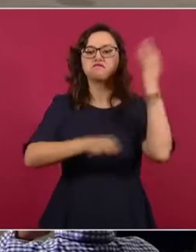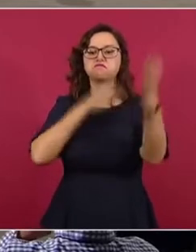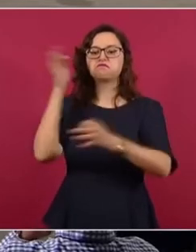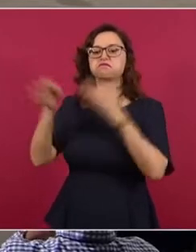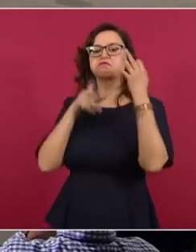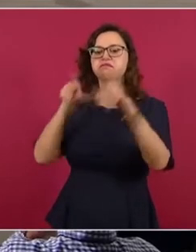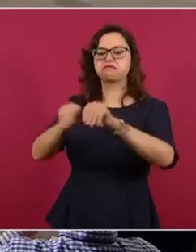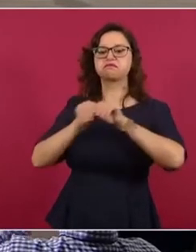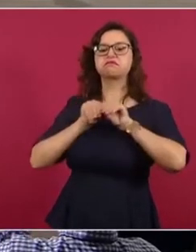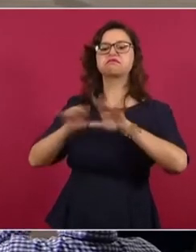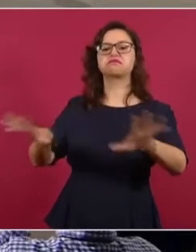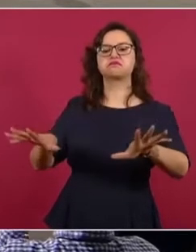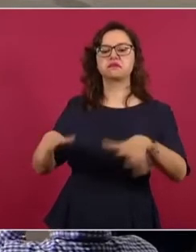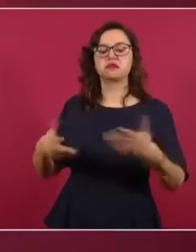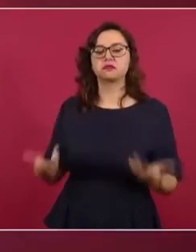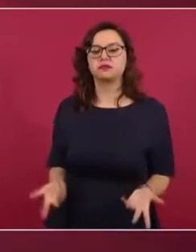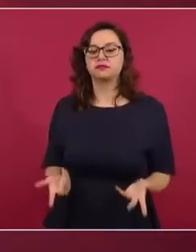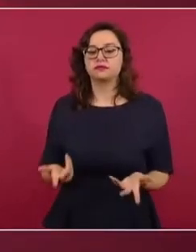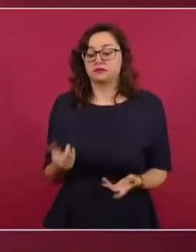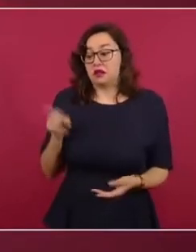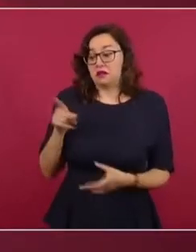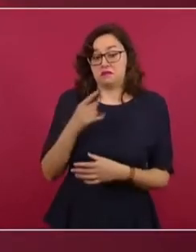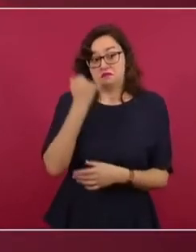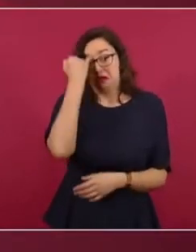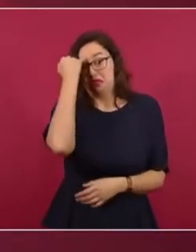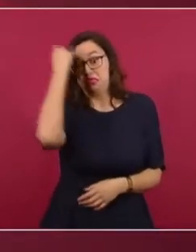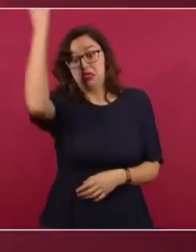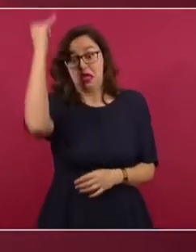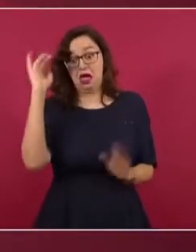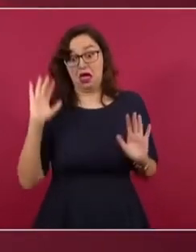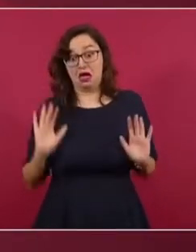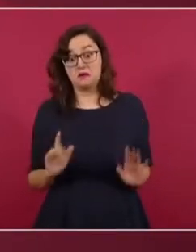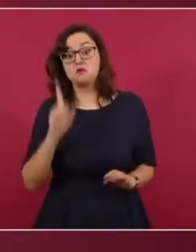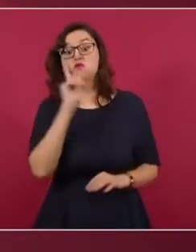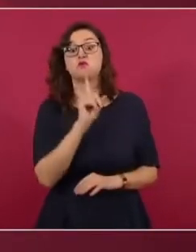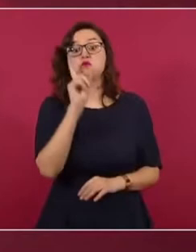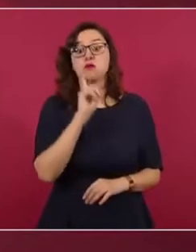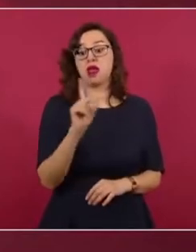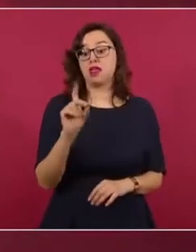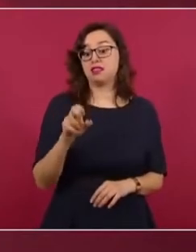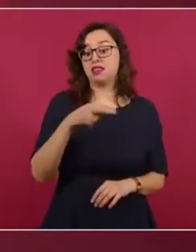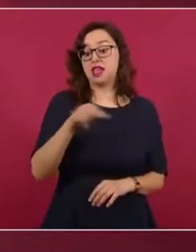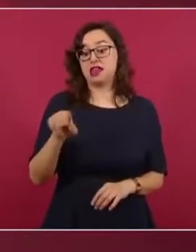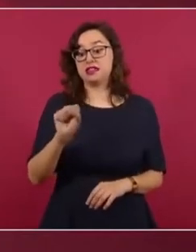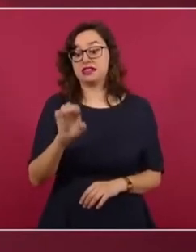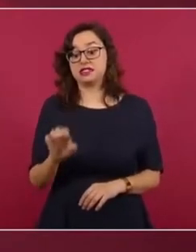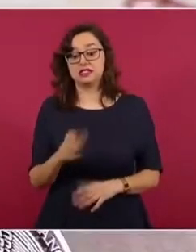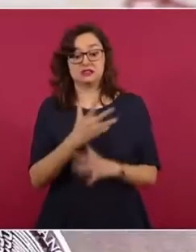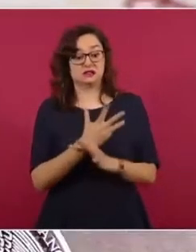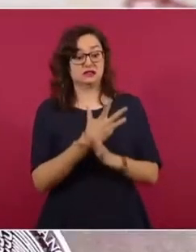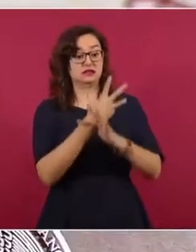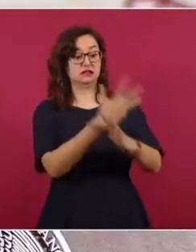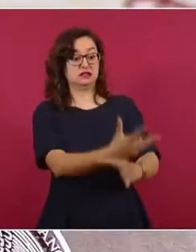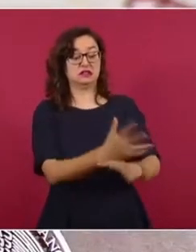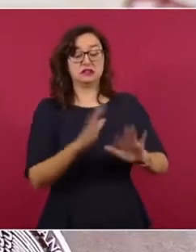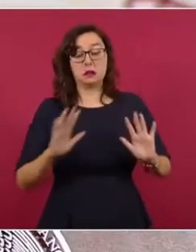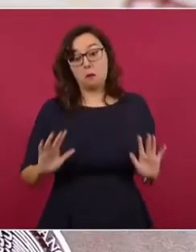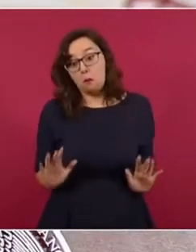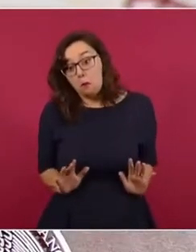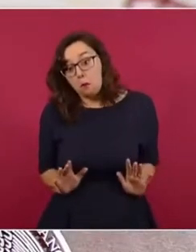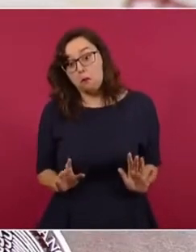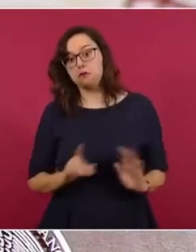que reduce los vuelos y los manda a viajar desde el AIFA. Eso es falso. ¿Qué dice Denise Dreser?